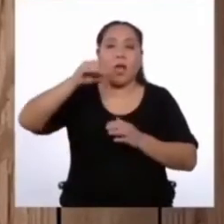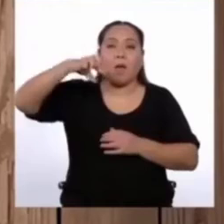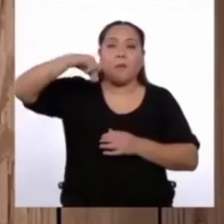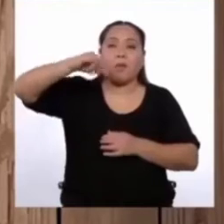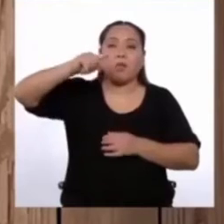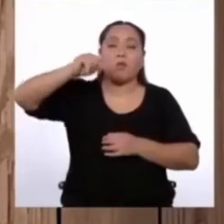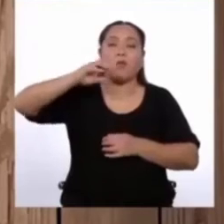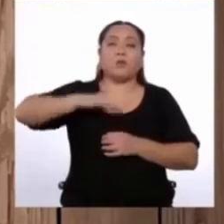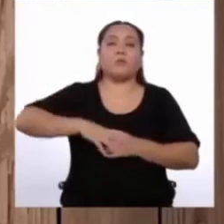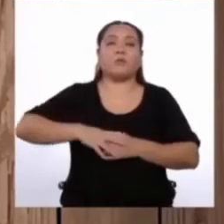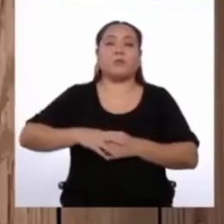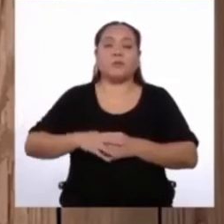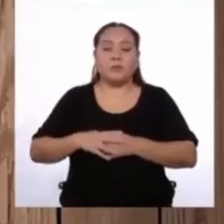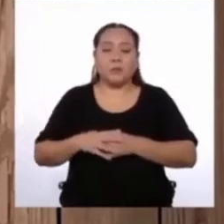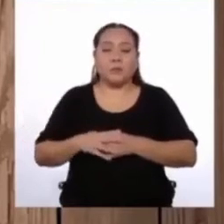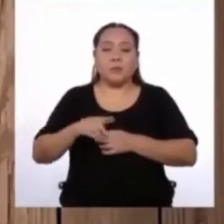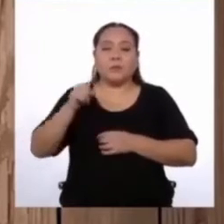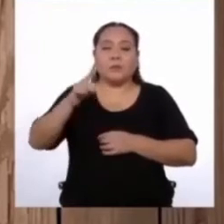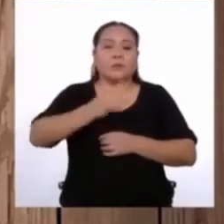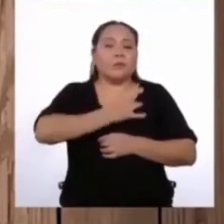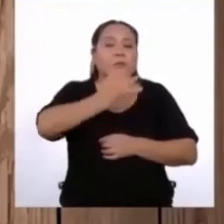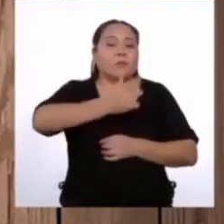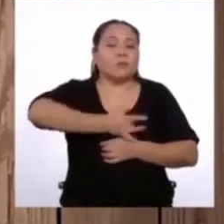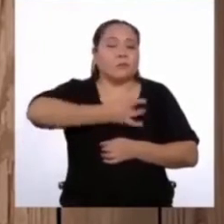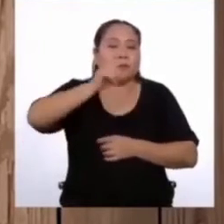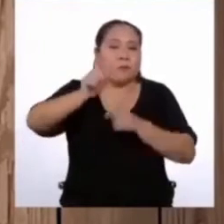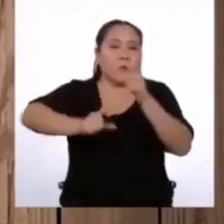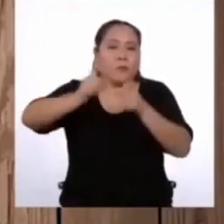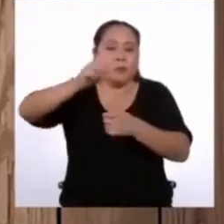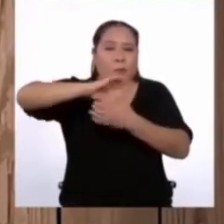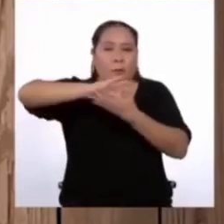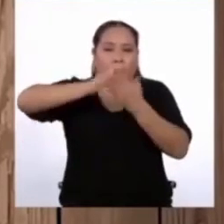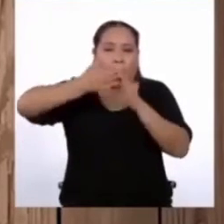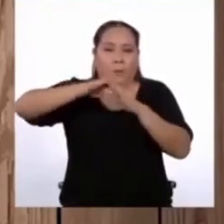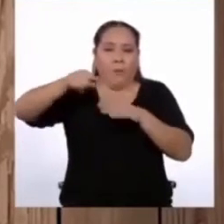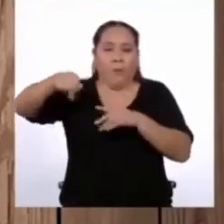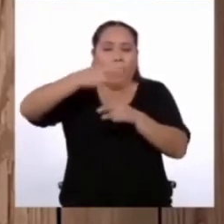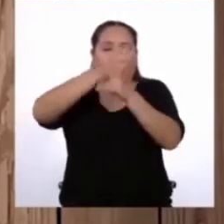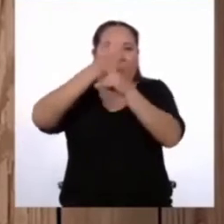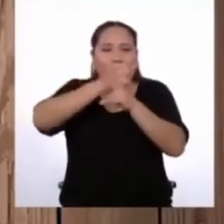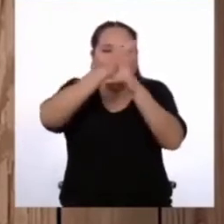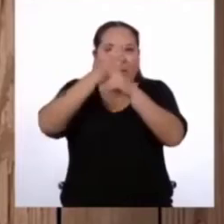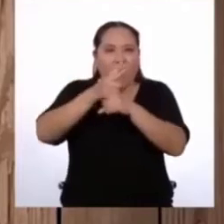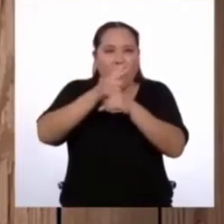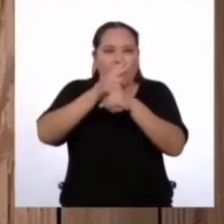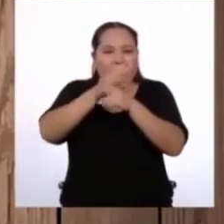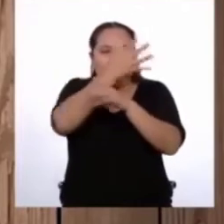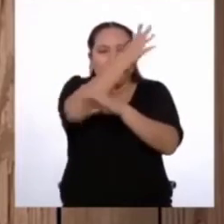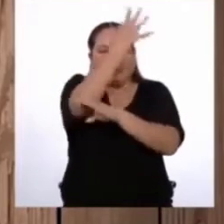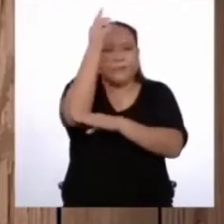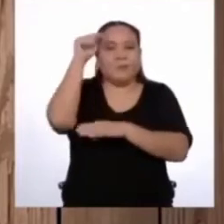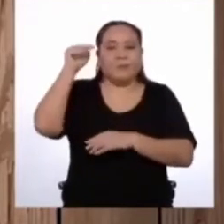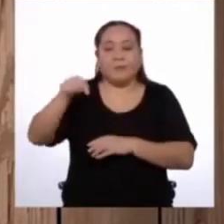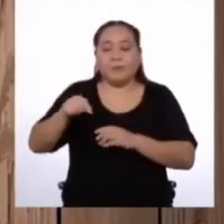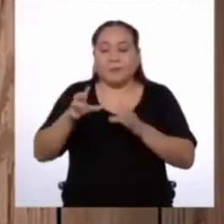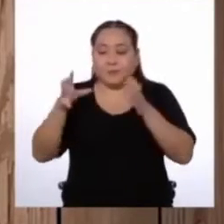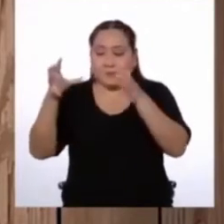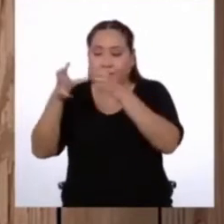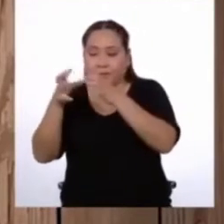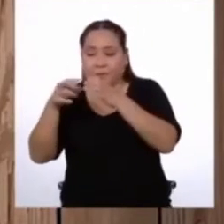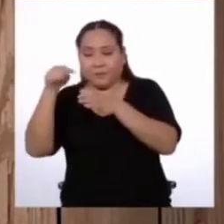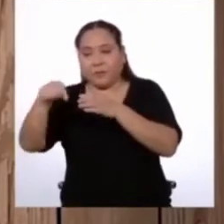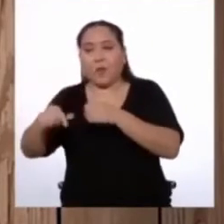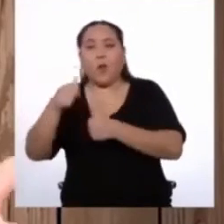trata sobre la concientización de tu comunidad sobre el cuidado de los bosques. Entonces, dentro de ese capítulo,